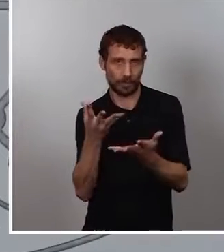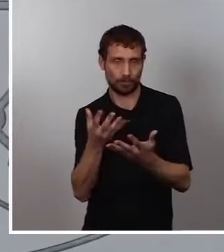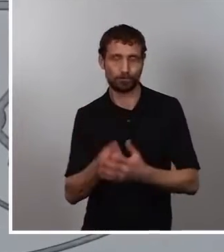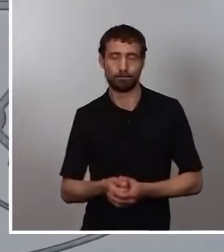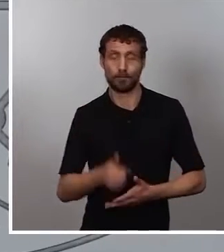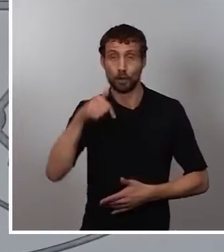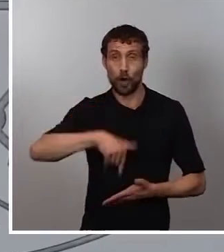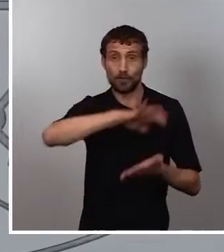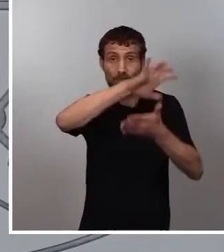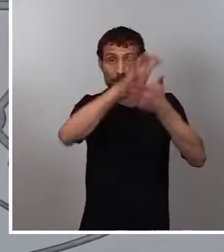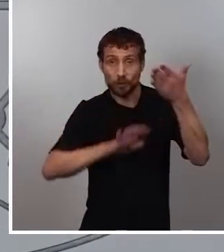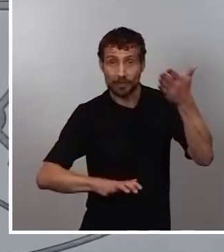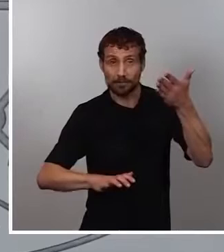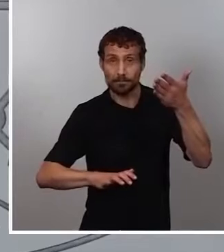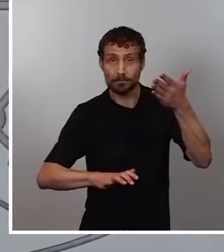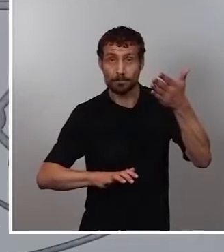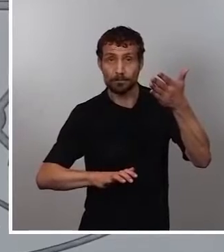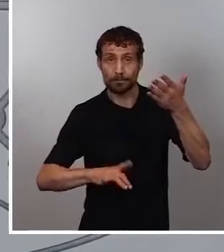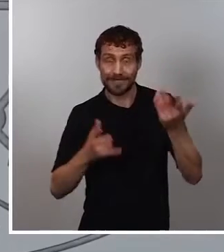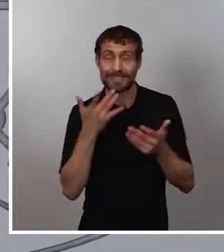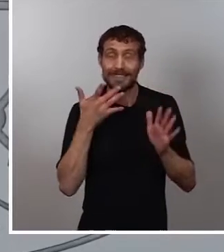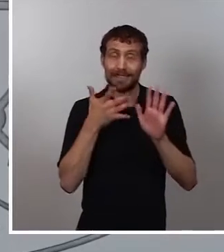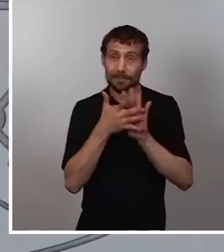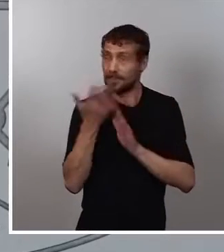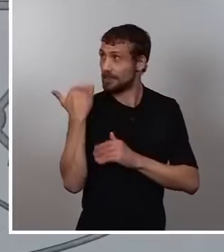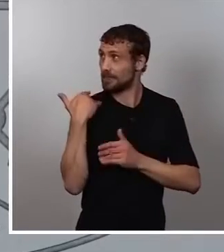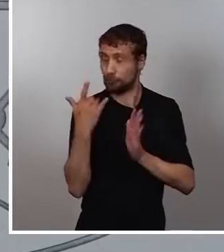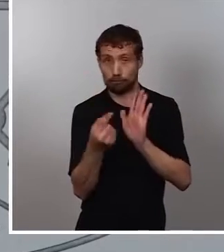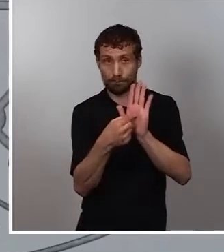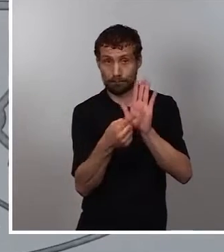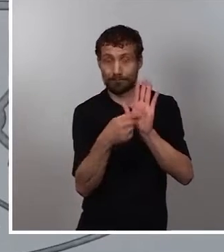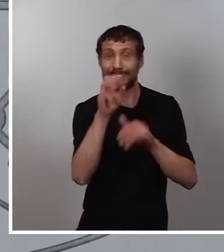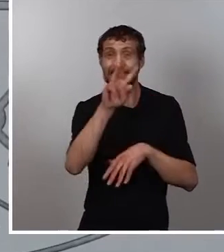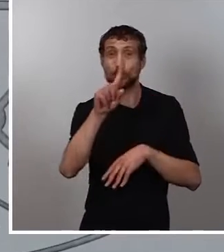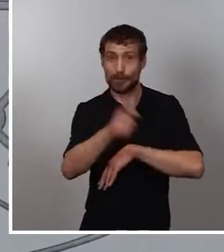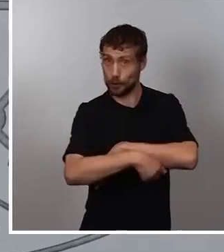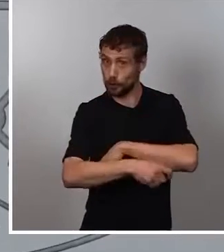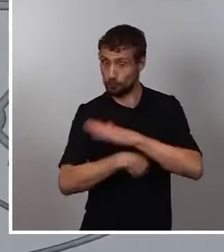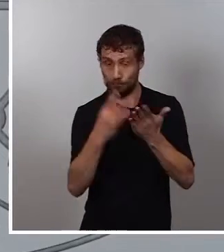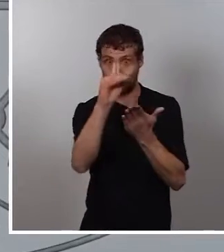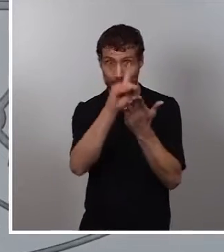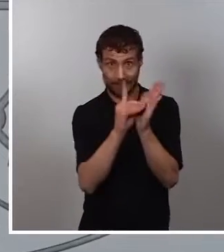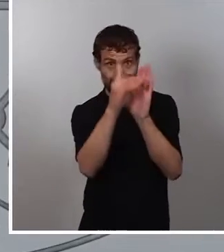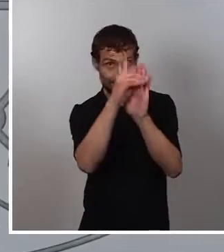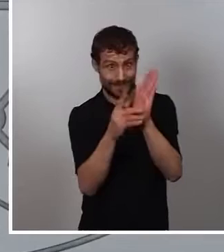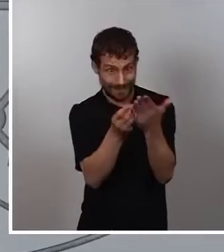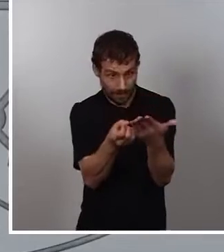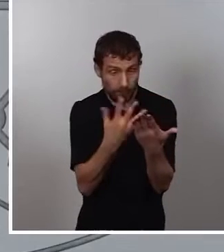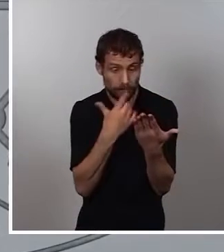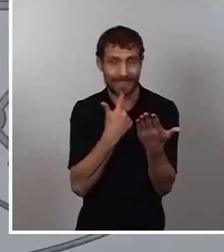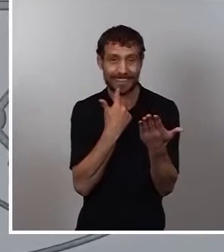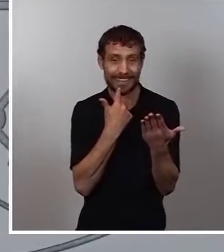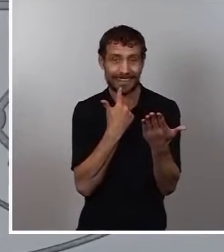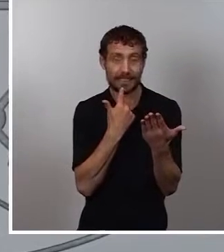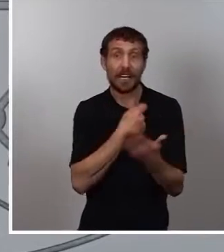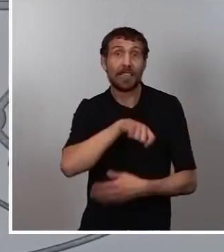que reflejan datos del 31 de agosto, nos informan, nos dicen que España ha alcanzado el 70